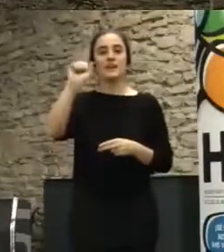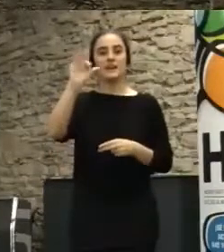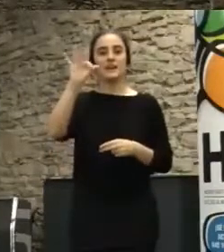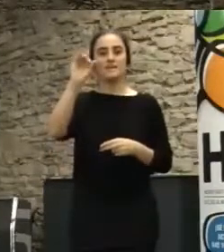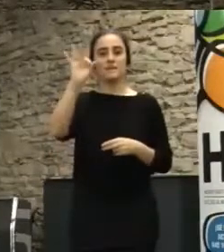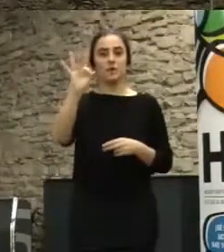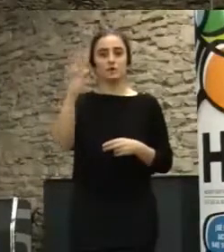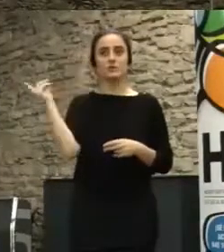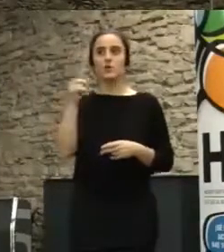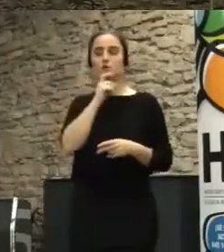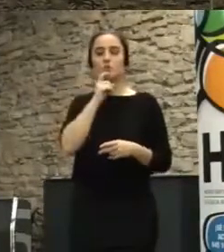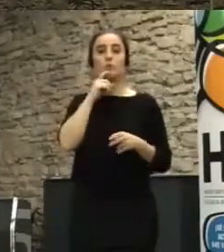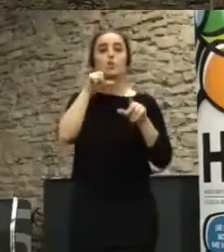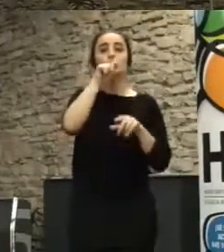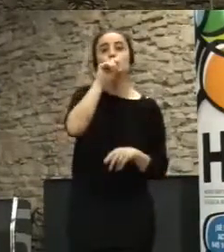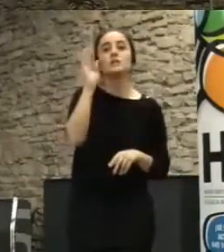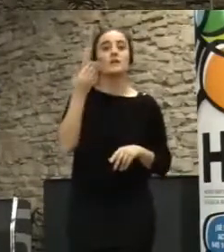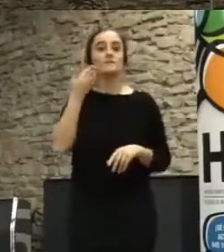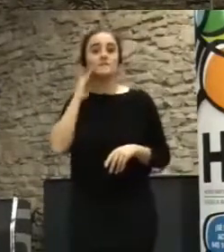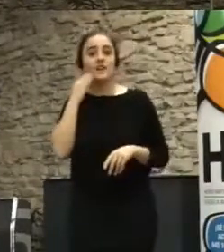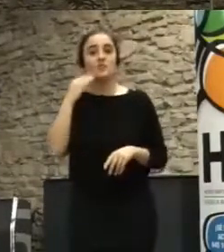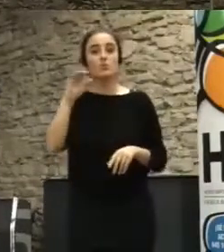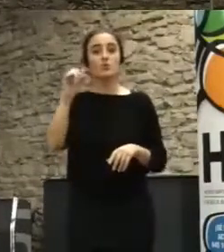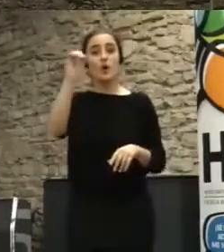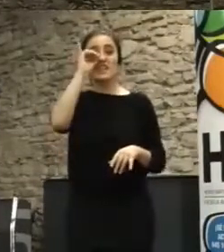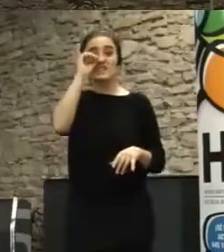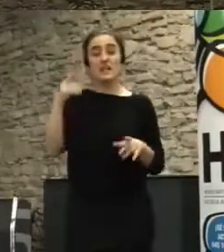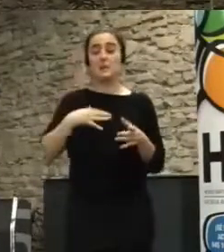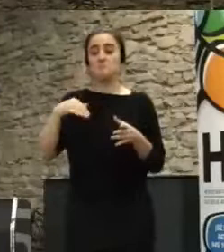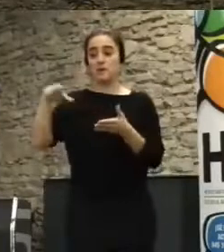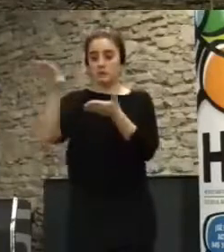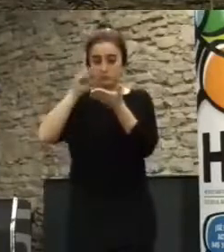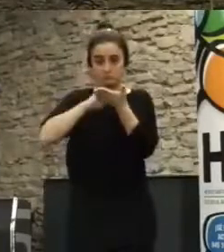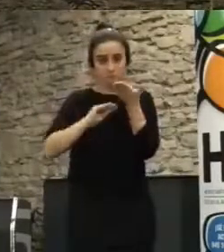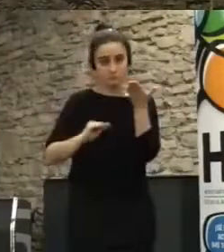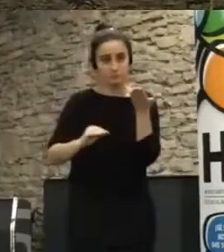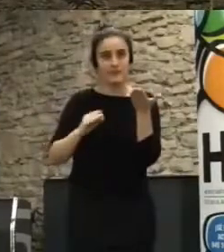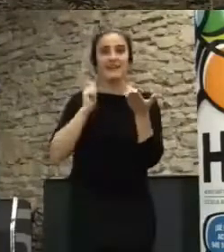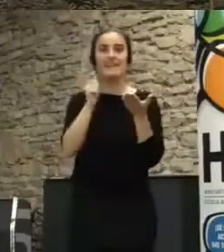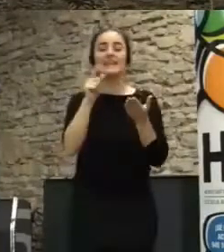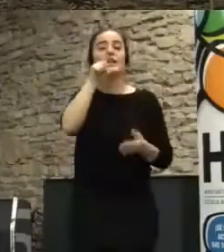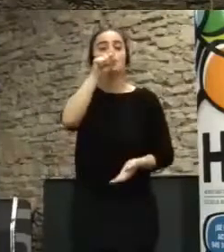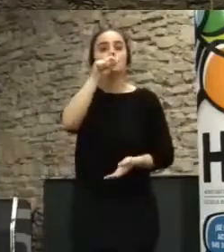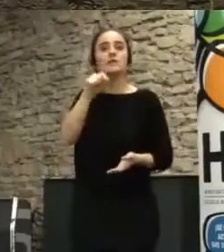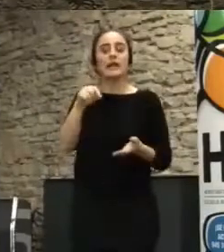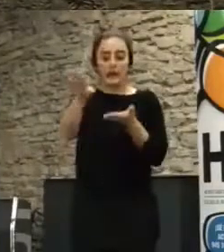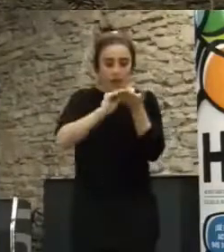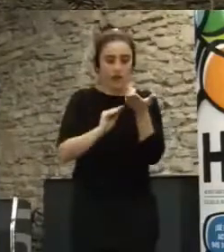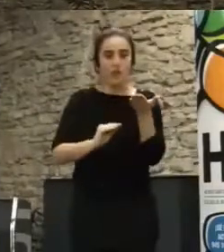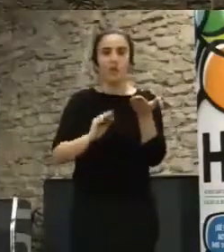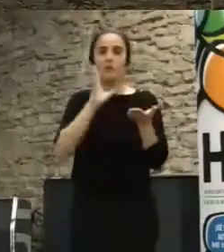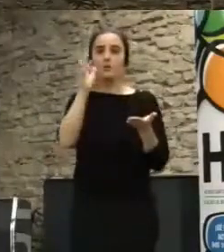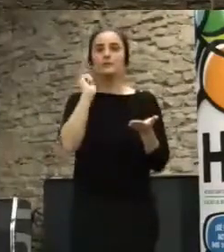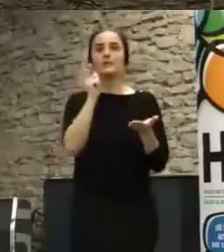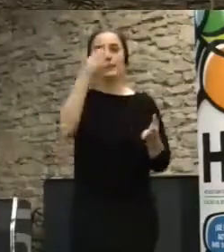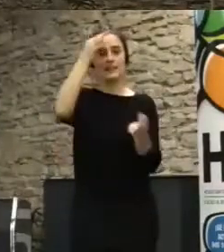extrayendo datos de Twitter o de Facebook o de Instagram o de donde queramos. Se suelen extraer de Twitter porque es la red más fácil para